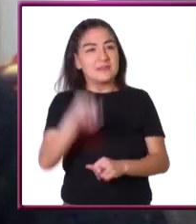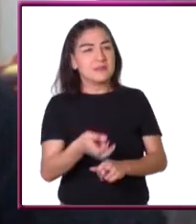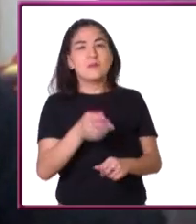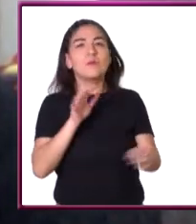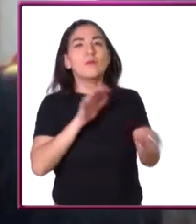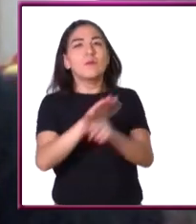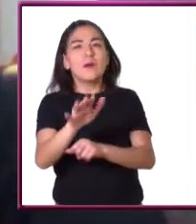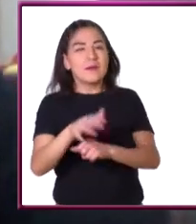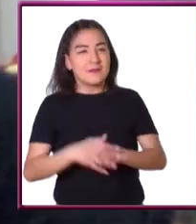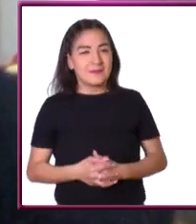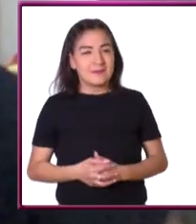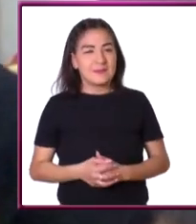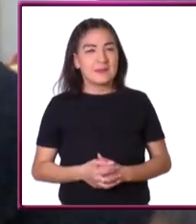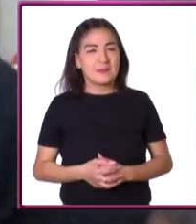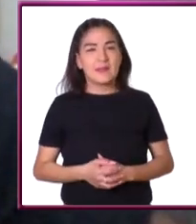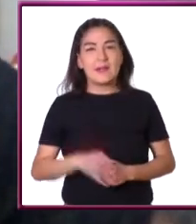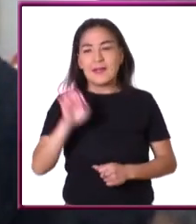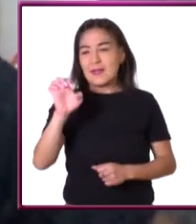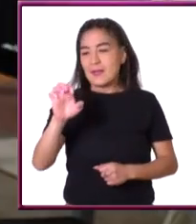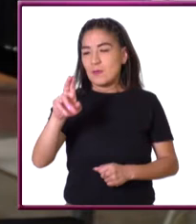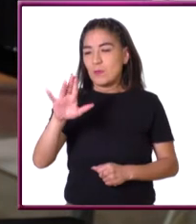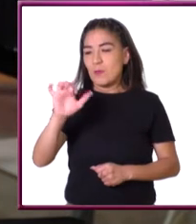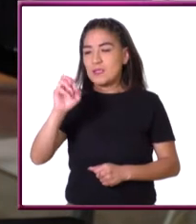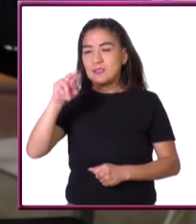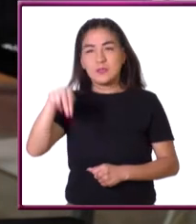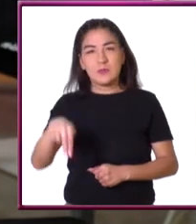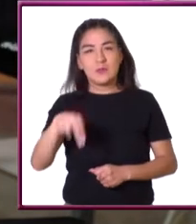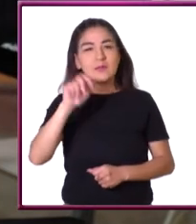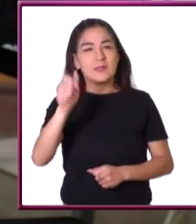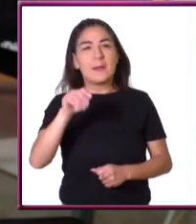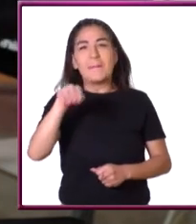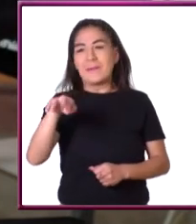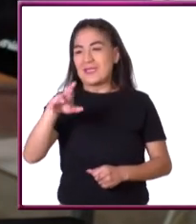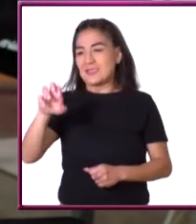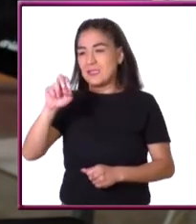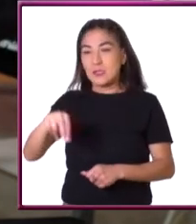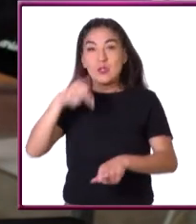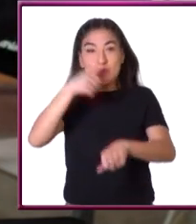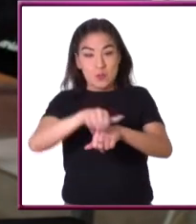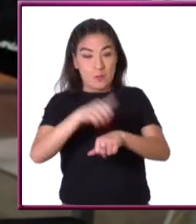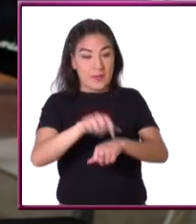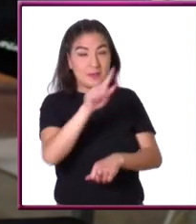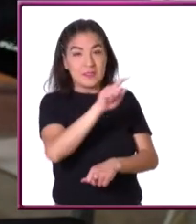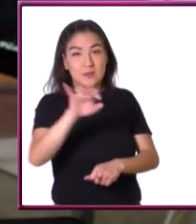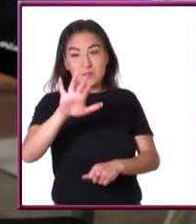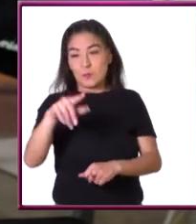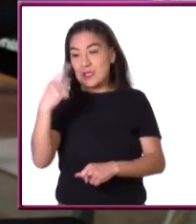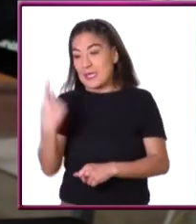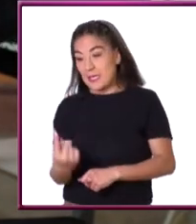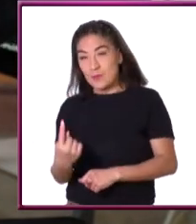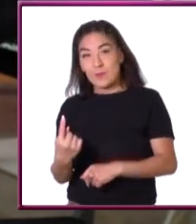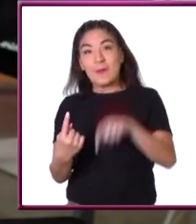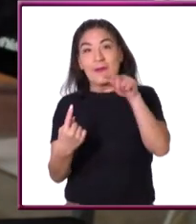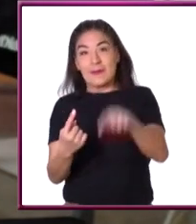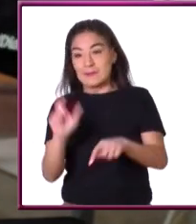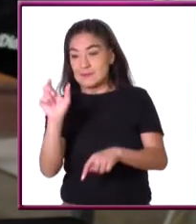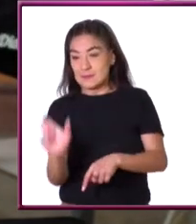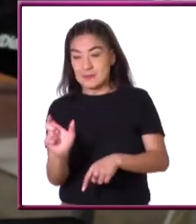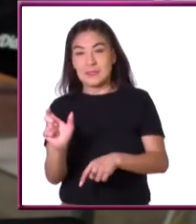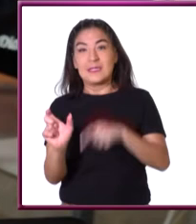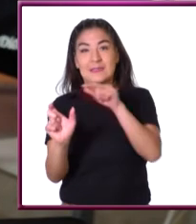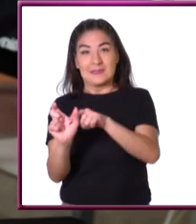el número más grande es una ecuación que se tiene de Mersen que es el número primo número 51 y que